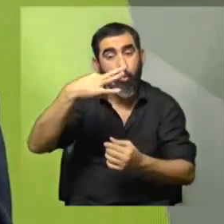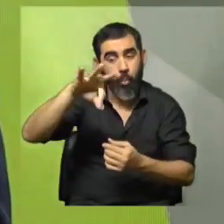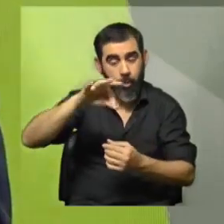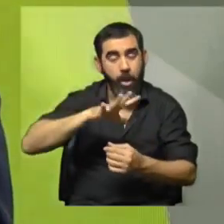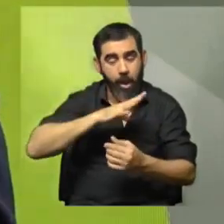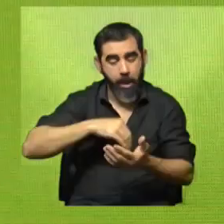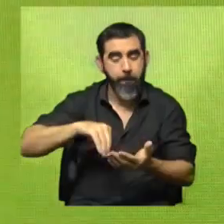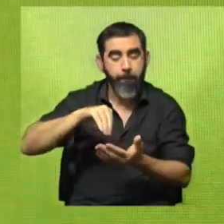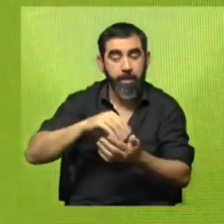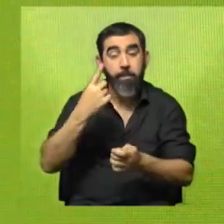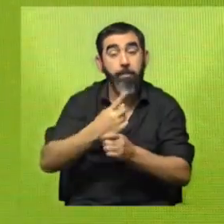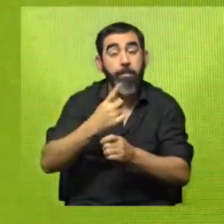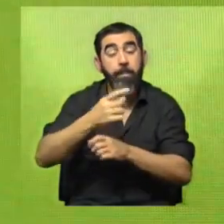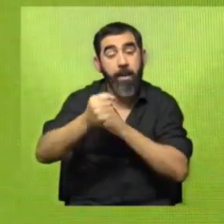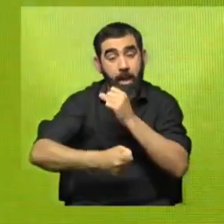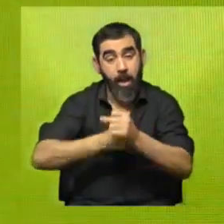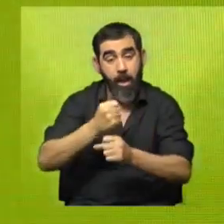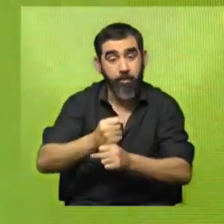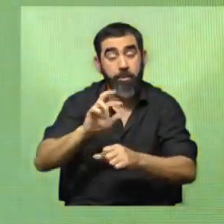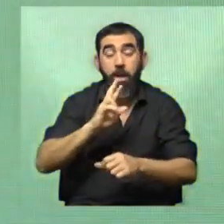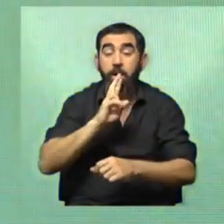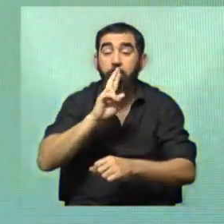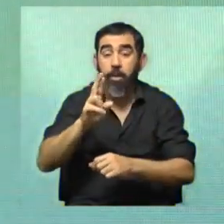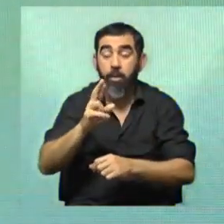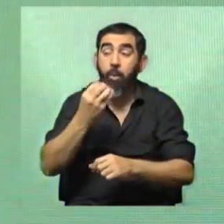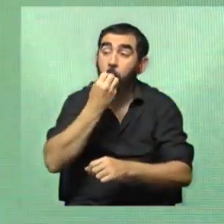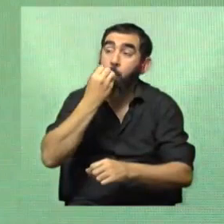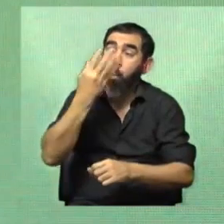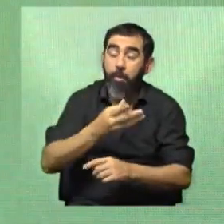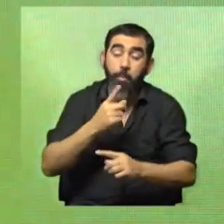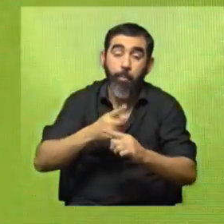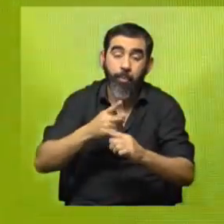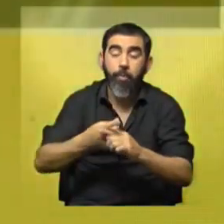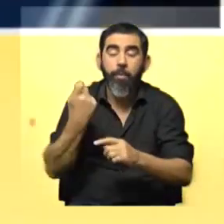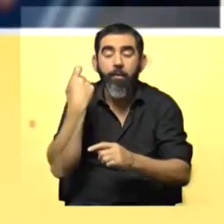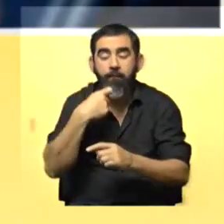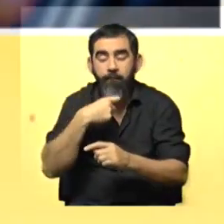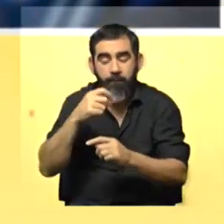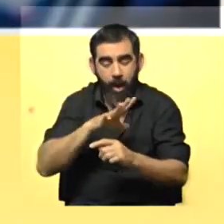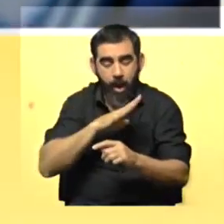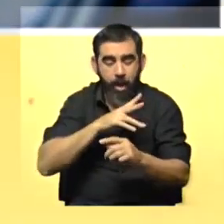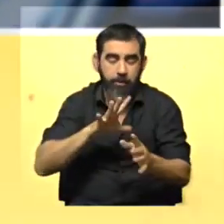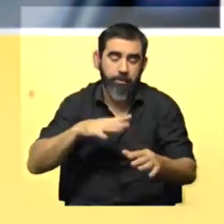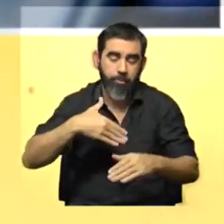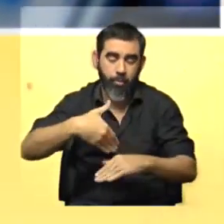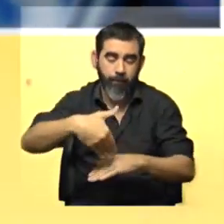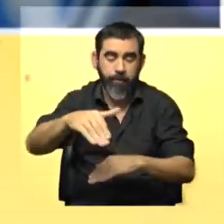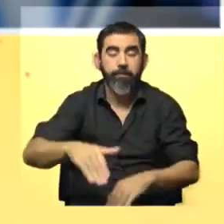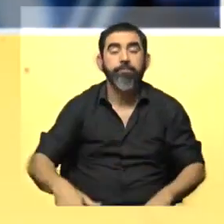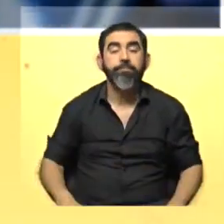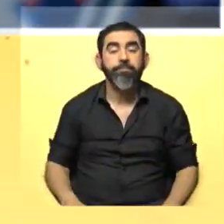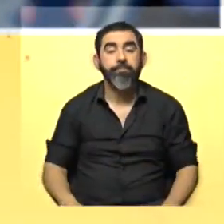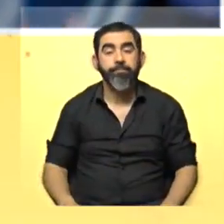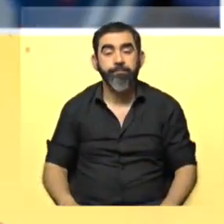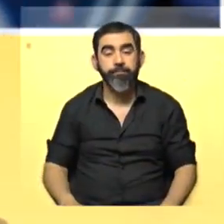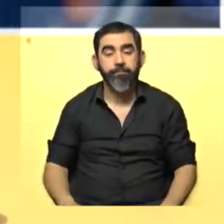Van en el primer año y ya tienen resultados bastante prometedores, pero, bueno, le falta una buena etapa de experimentación en este año